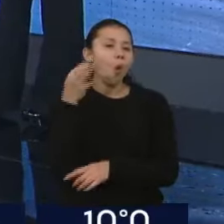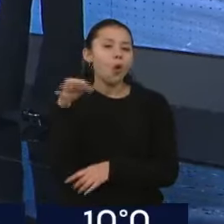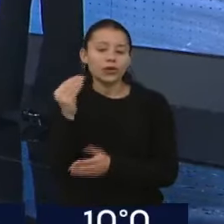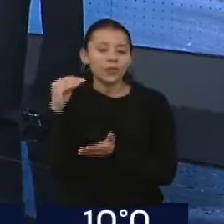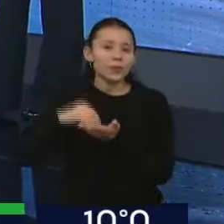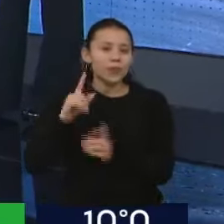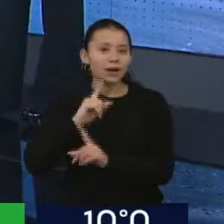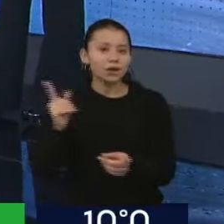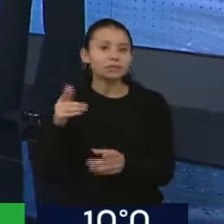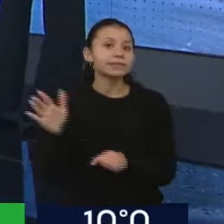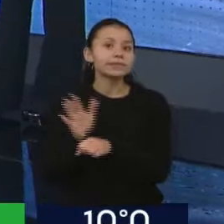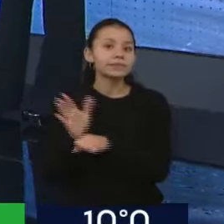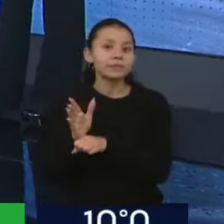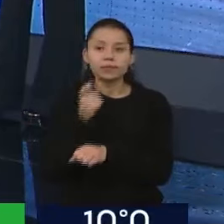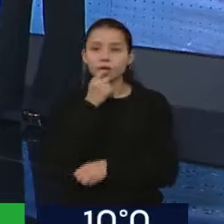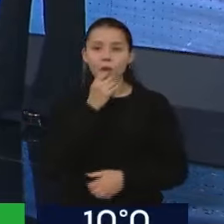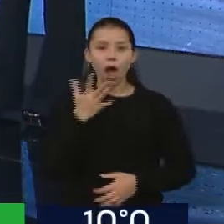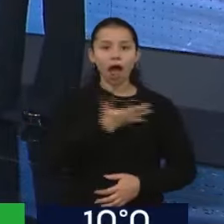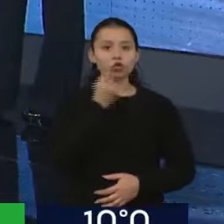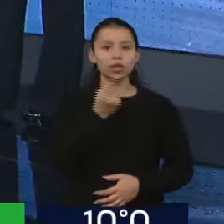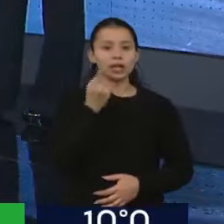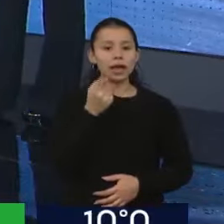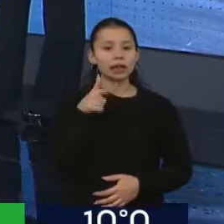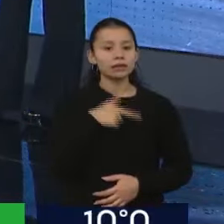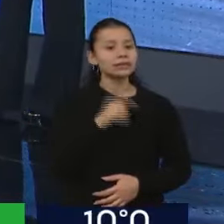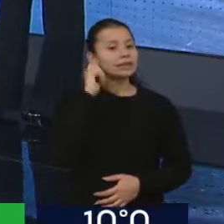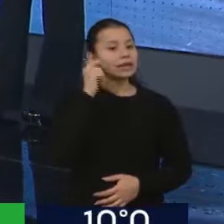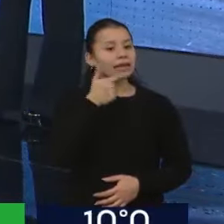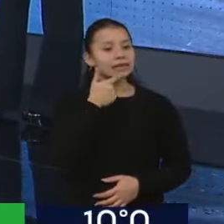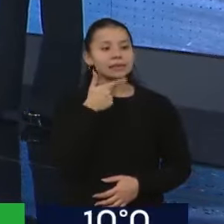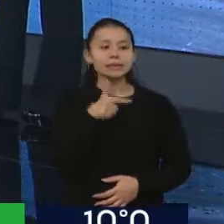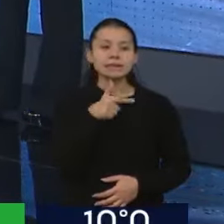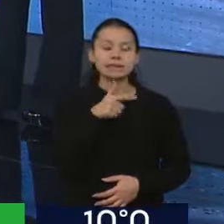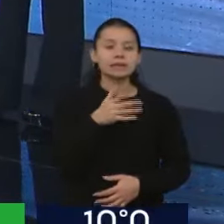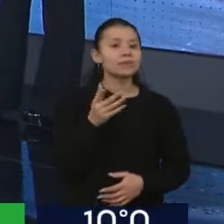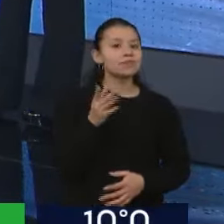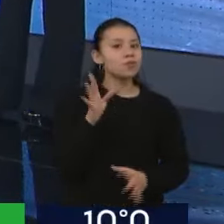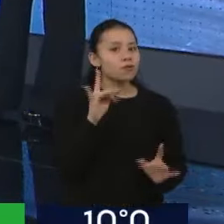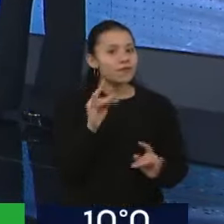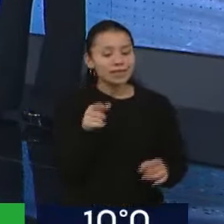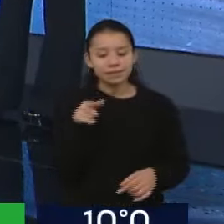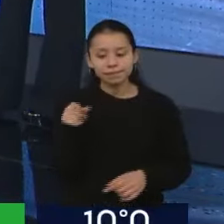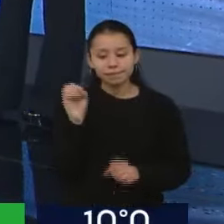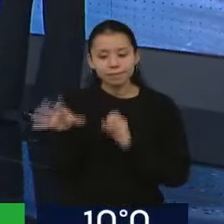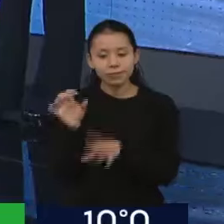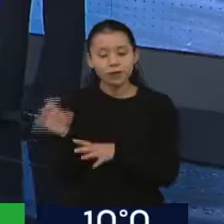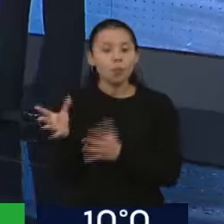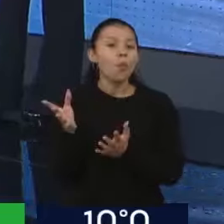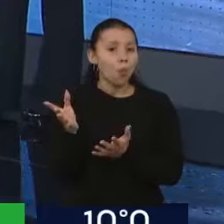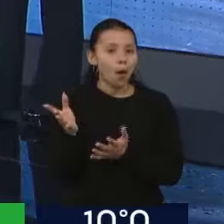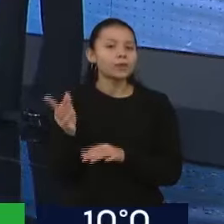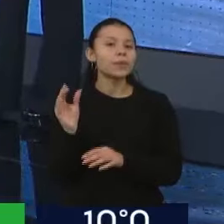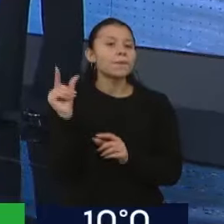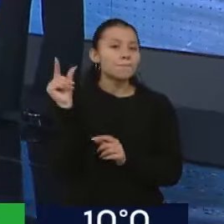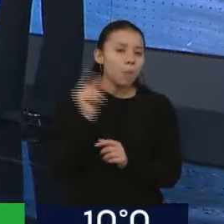llegar a interrumpirte el suministro cuando entienda que el flujo que envía a tu actividad o a tu negocio debe redireccionarse